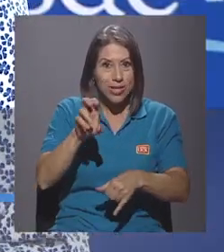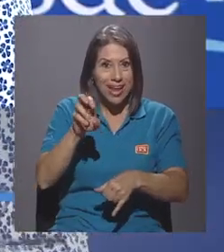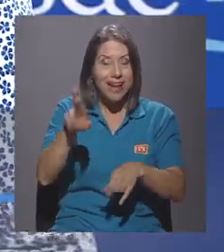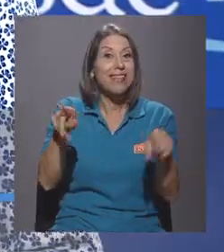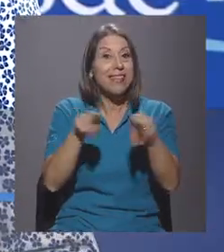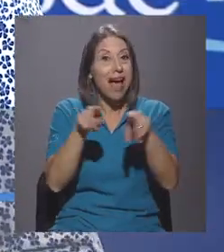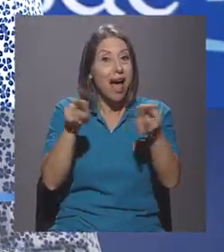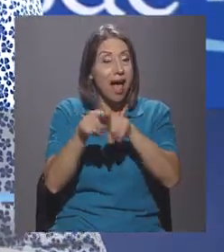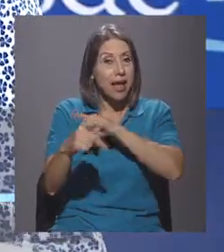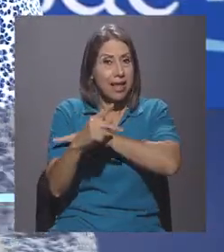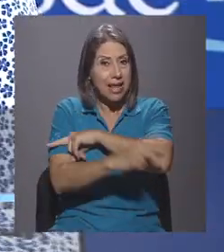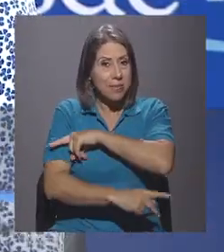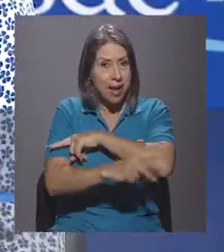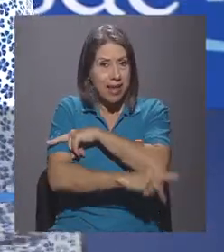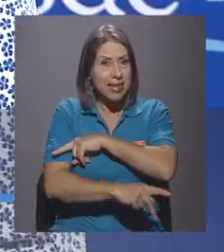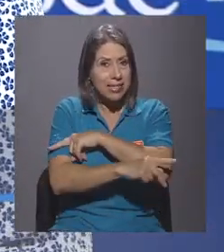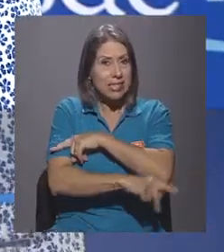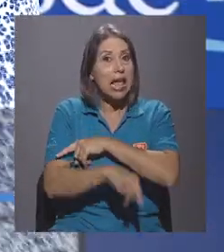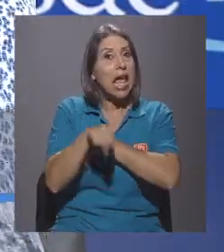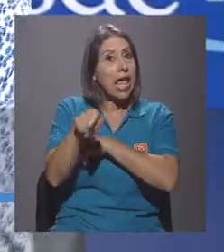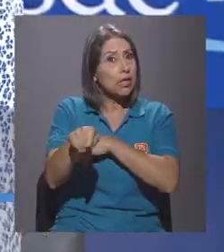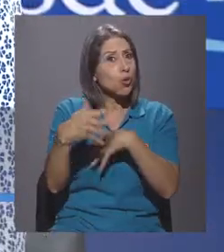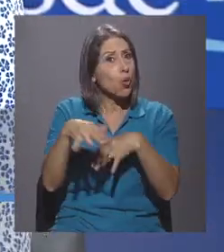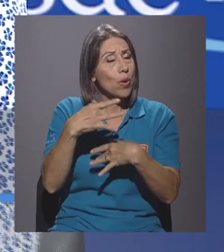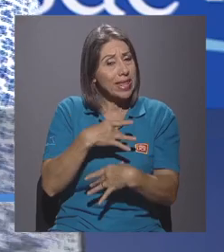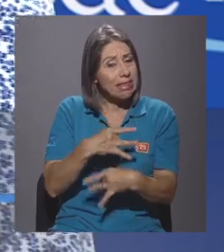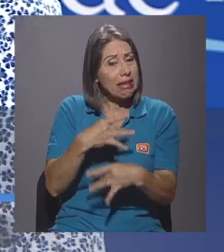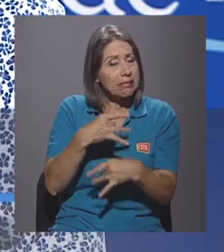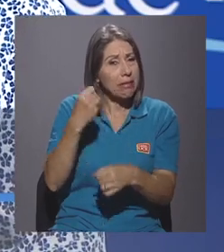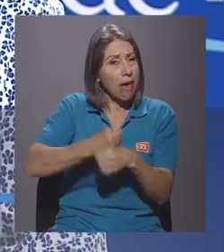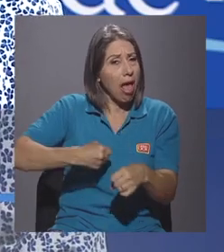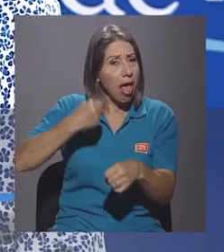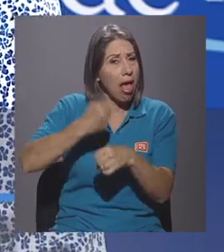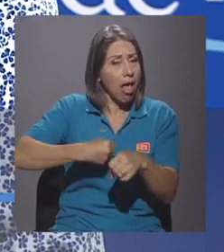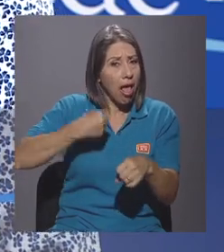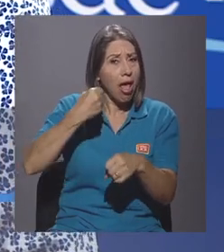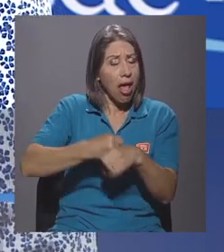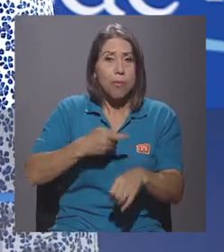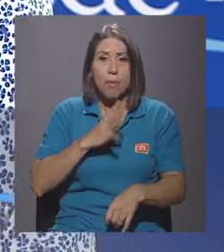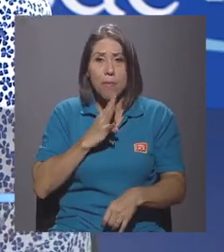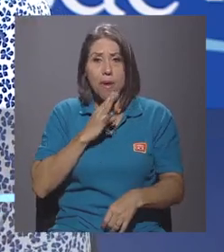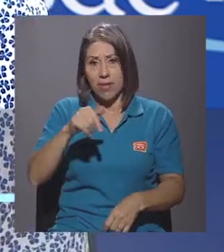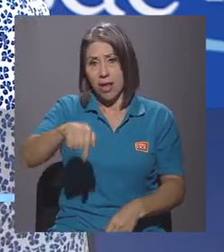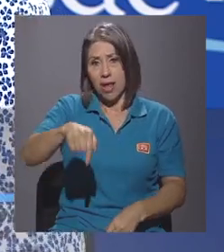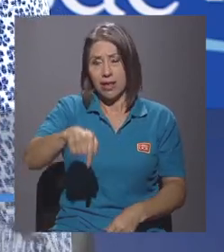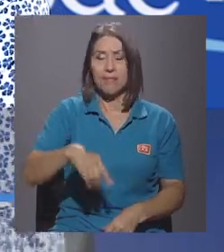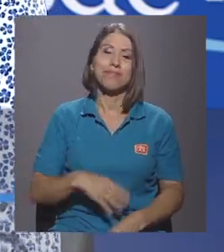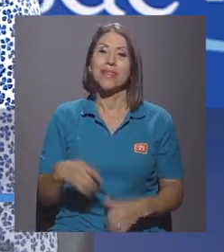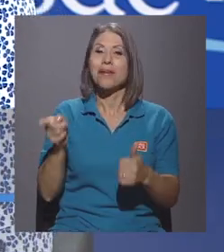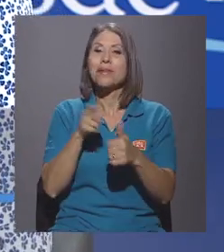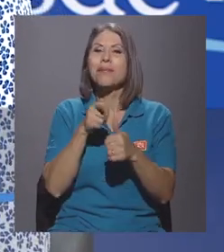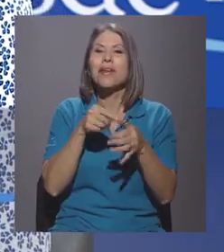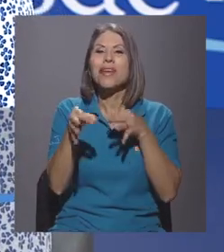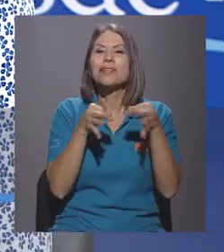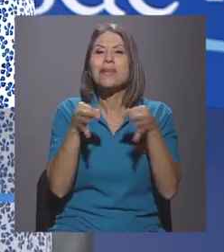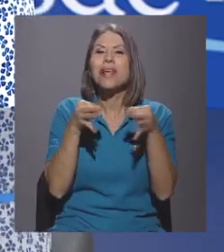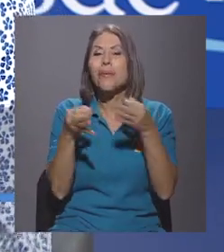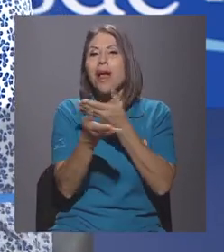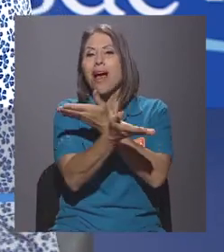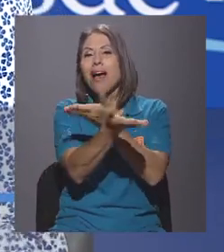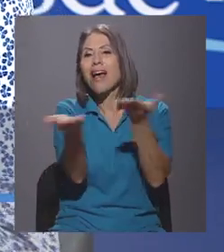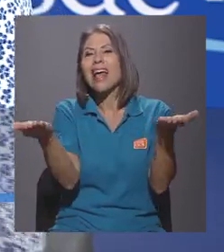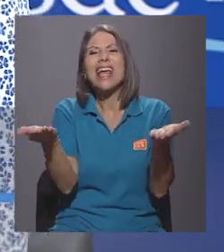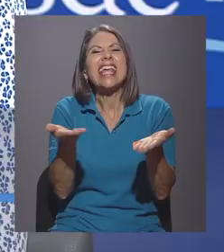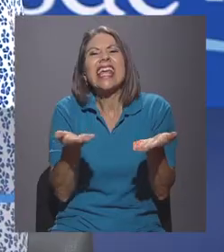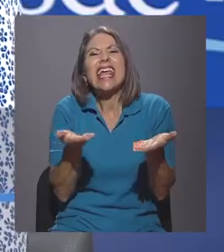trae una cola muy interesante que lo vamos a ir desarrollando durante la entrevista. Pero primero, expliquémosle así rápidamente a la gente,